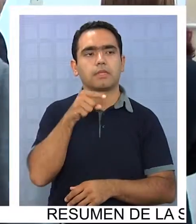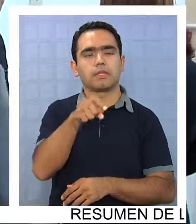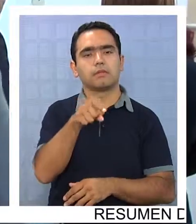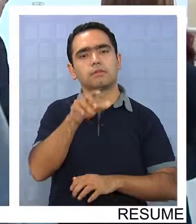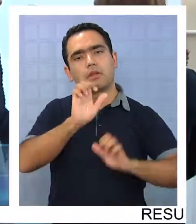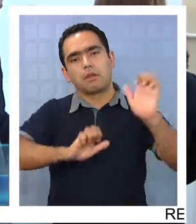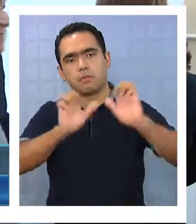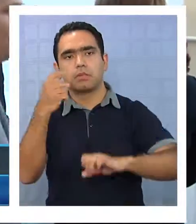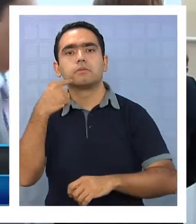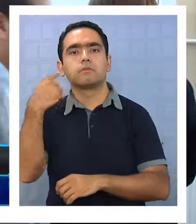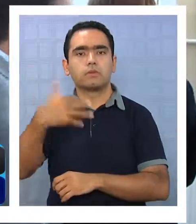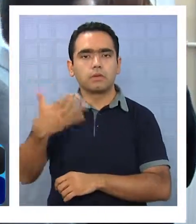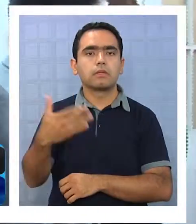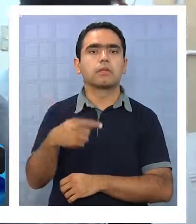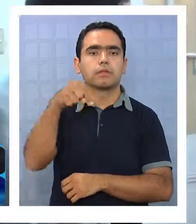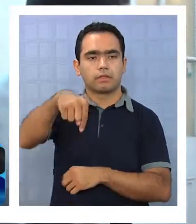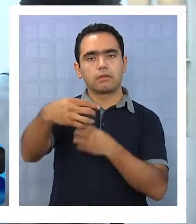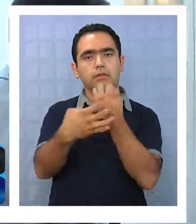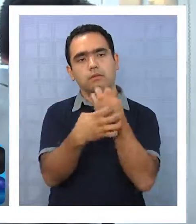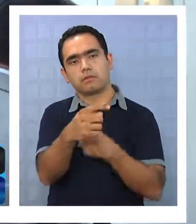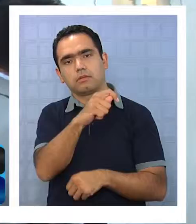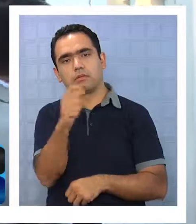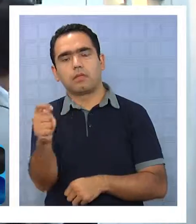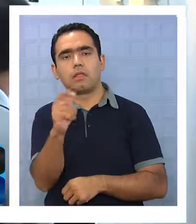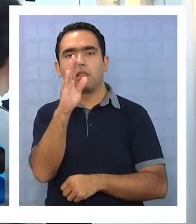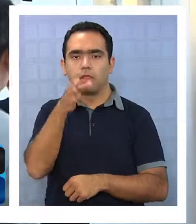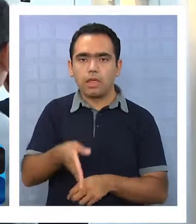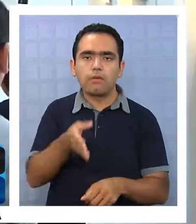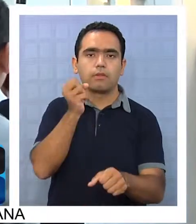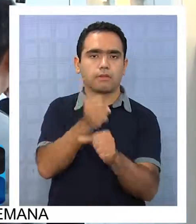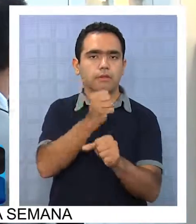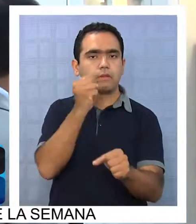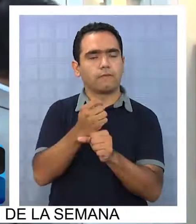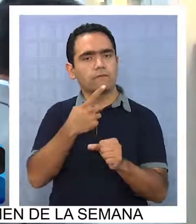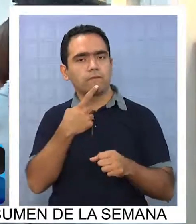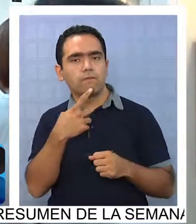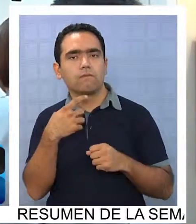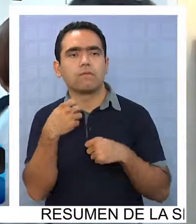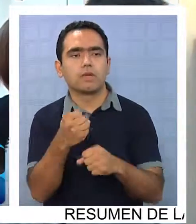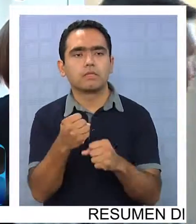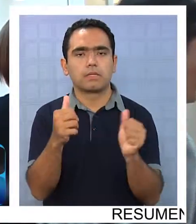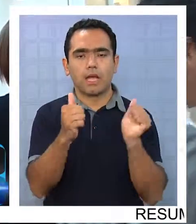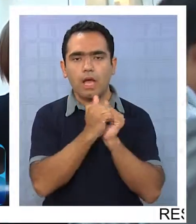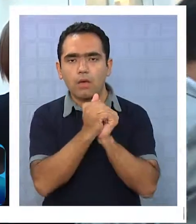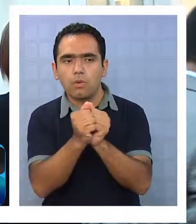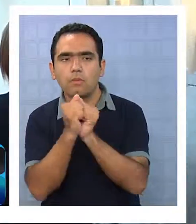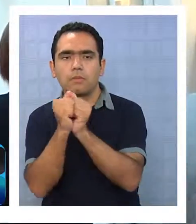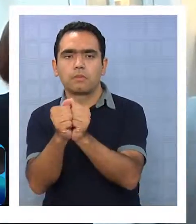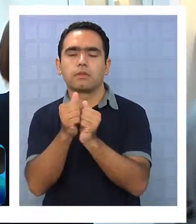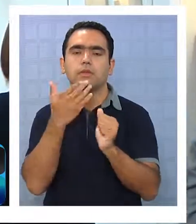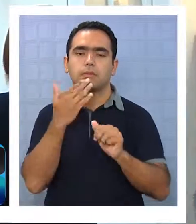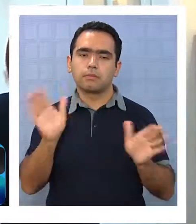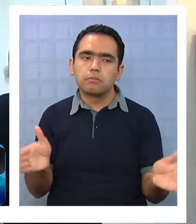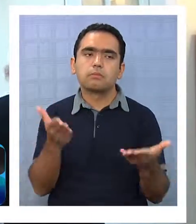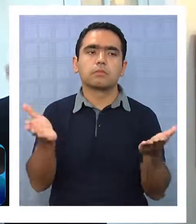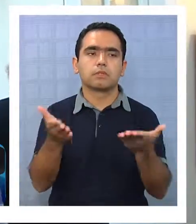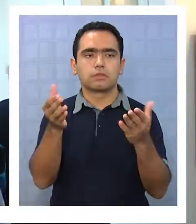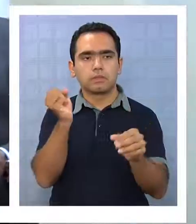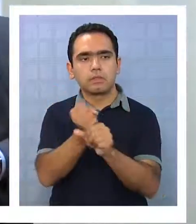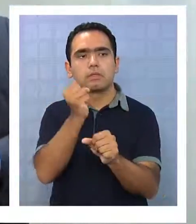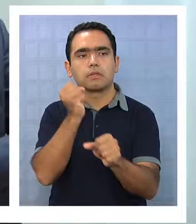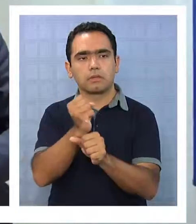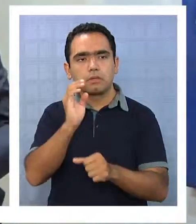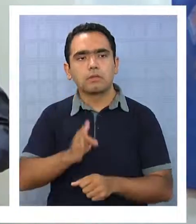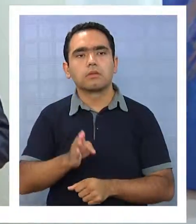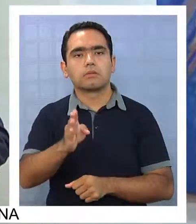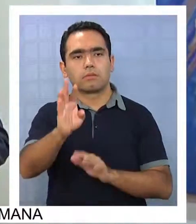generación de empleo importante en nuestra región, por lo tanto debemos trabajar en fortalecer, en acompañarlas y en seguir trabajando de